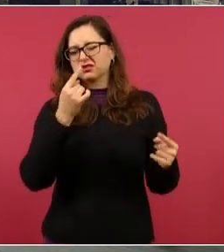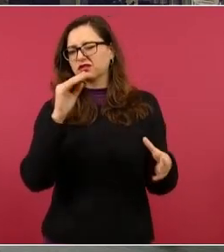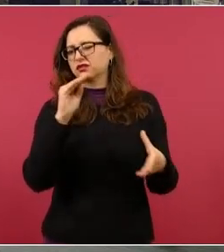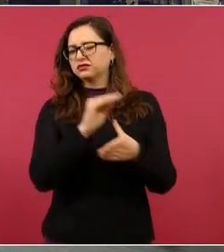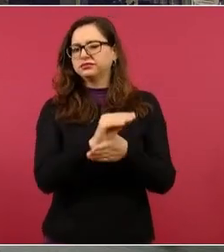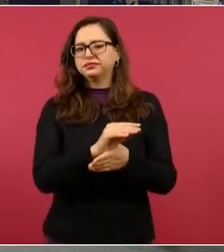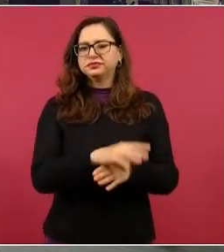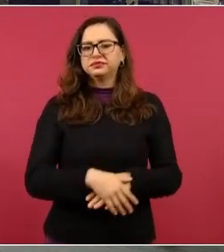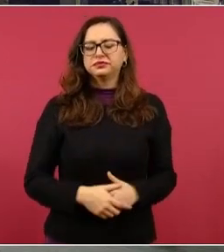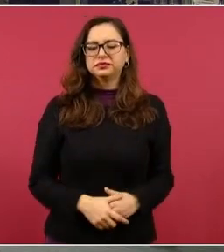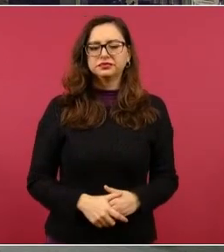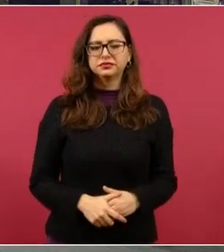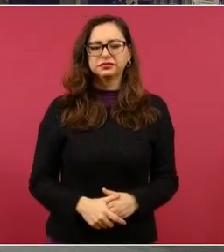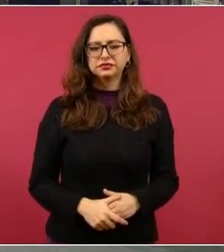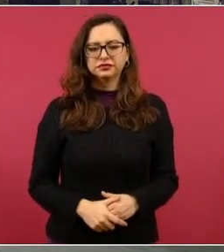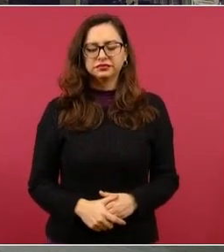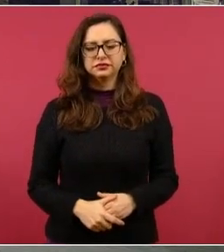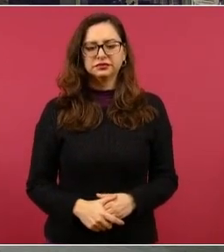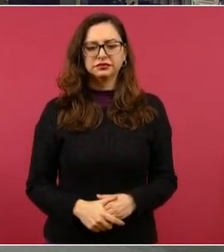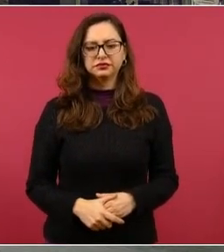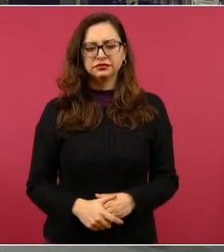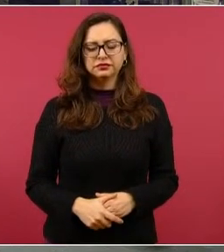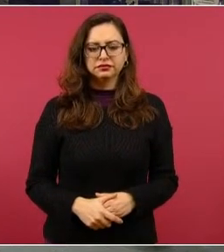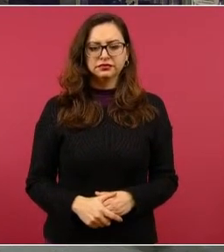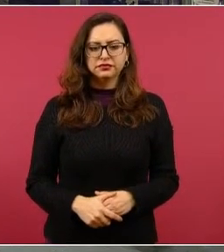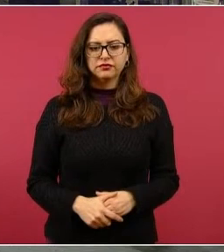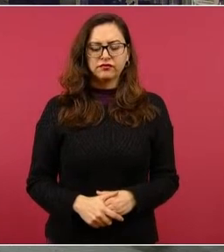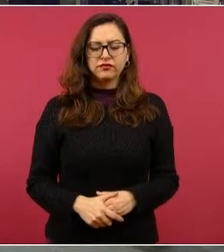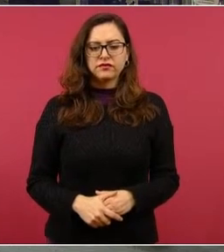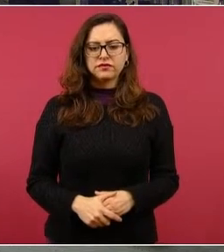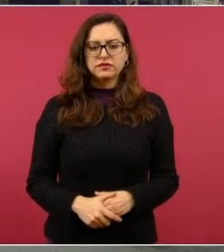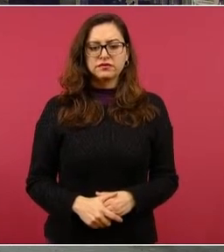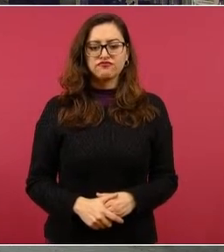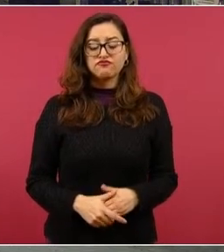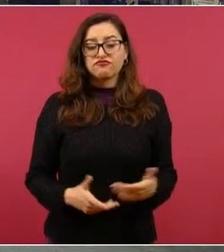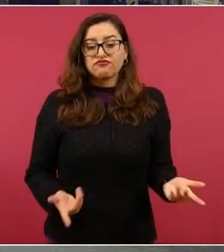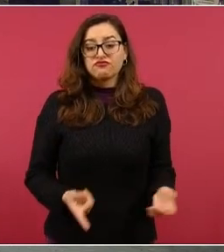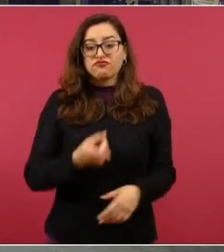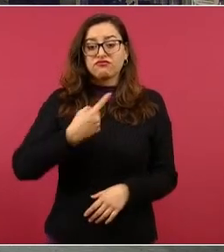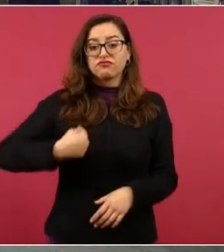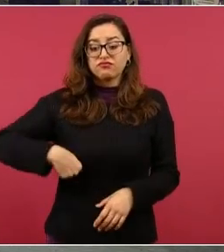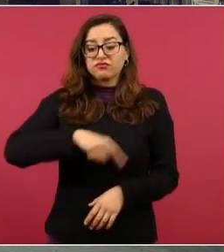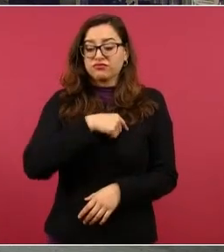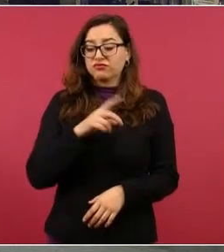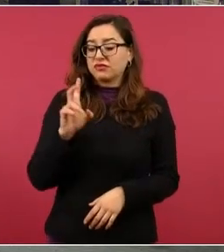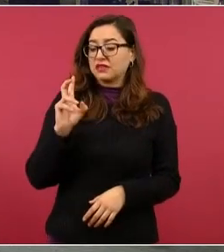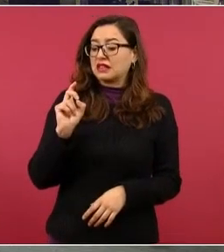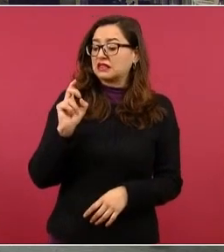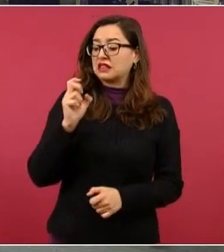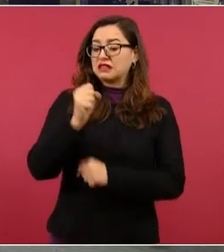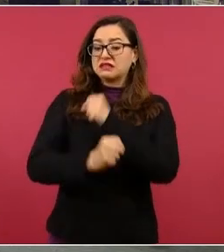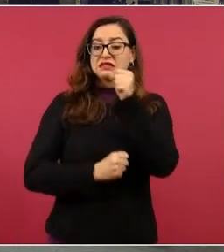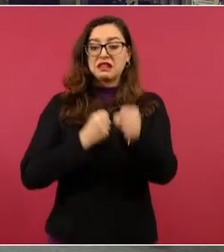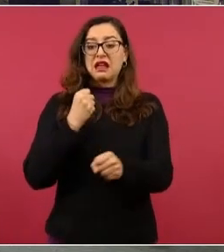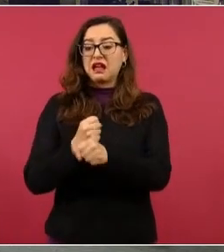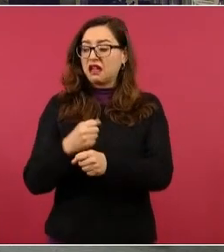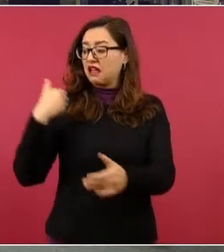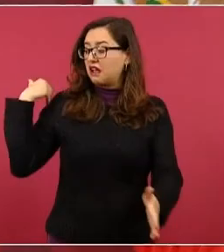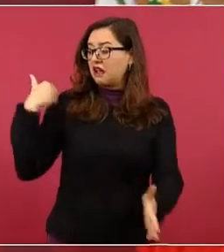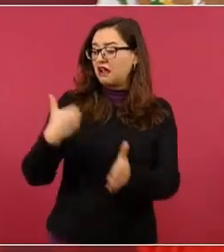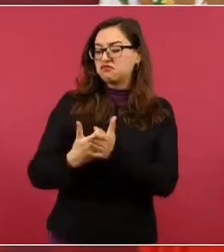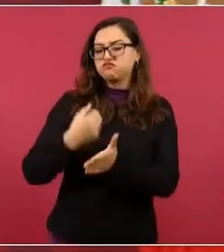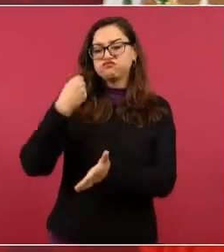Nosotros luchamos más de 30 años y enfrentamos